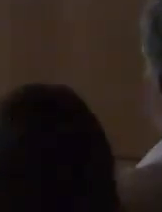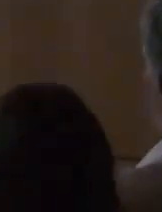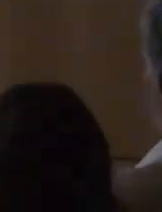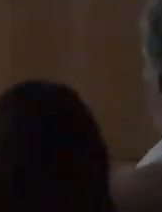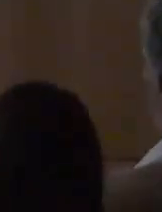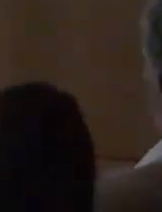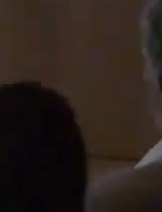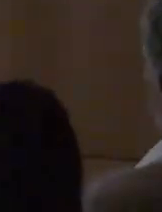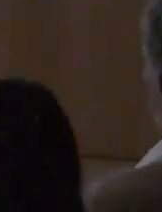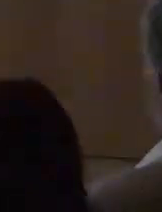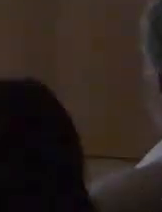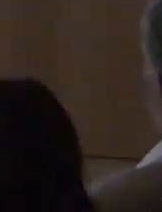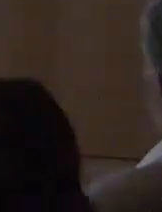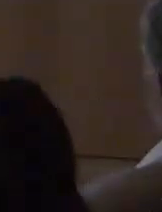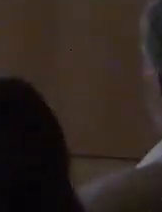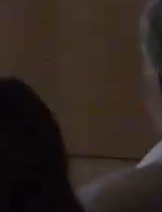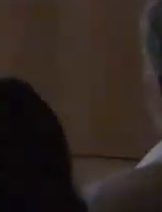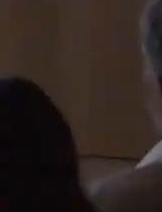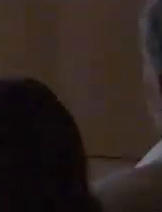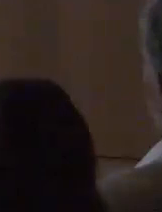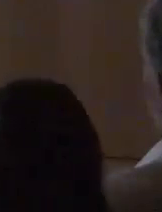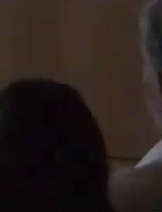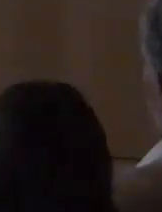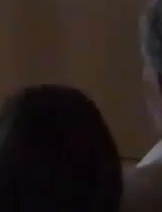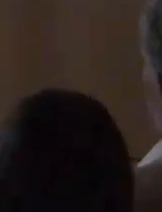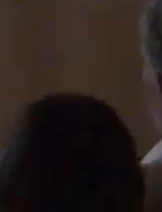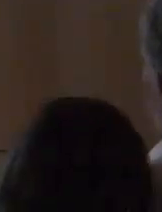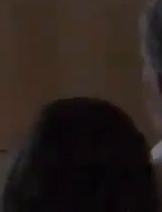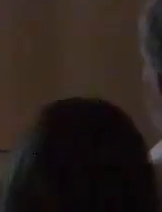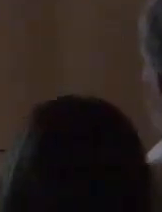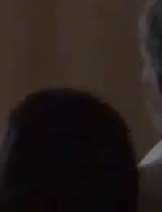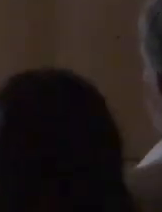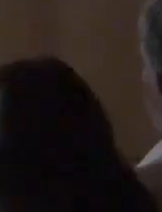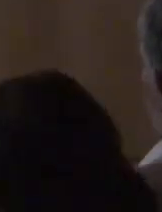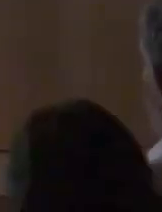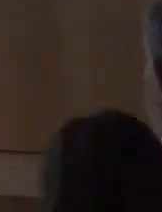somos el saurio que quiso sentir,